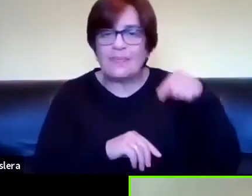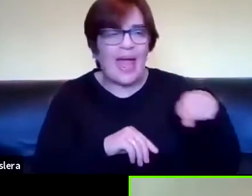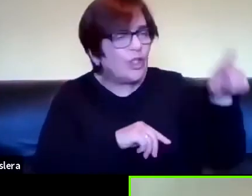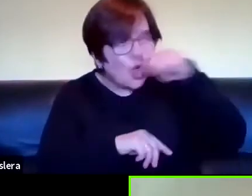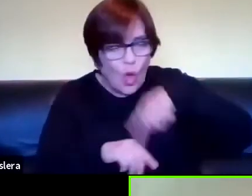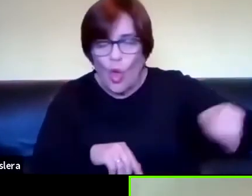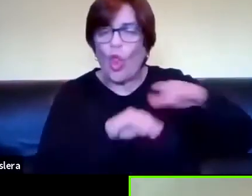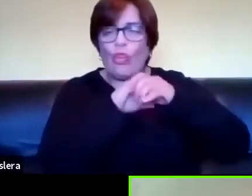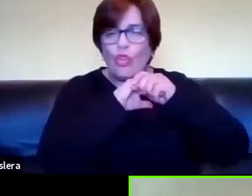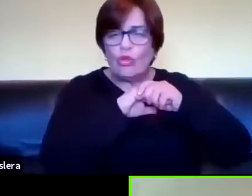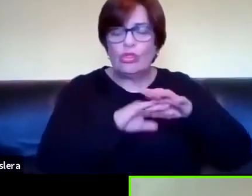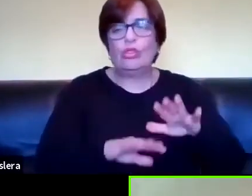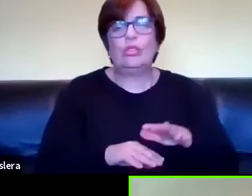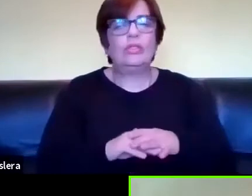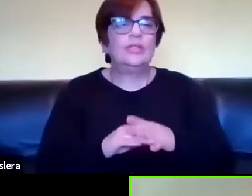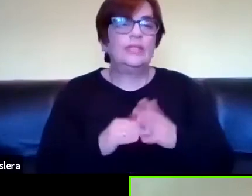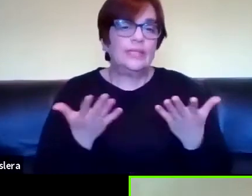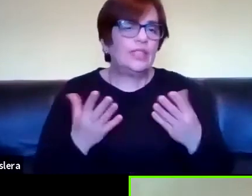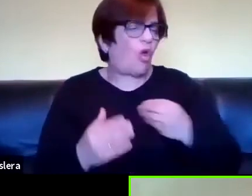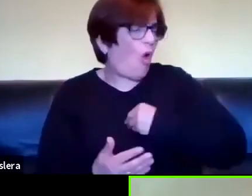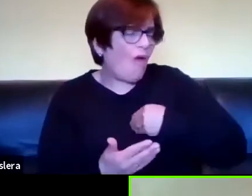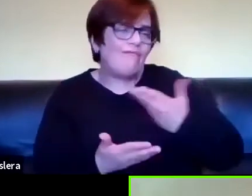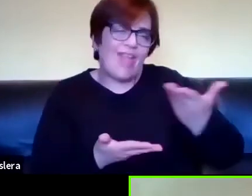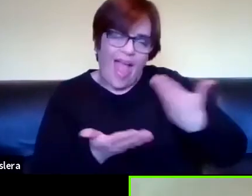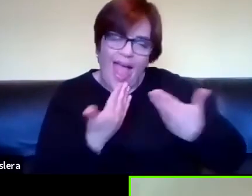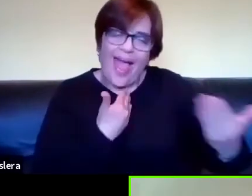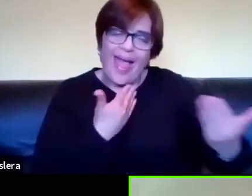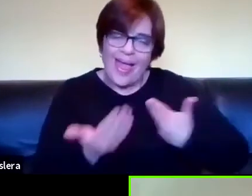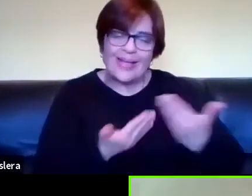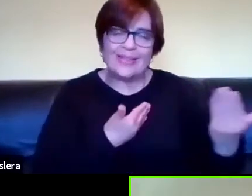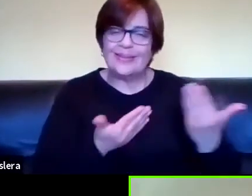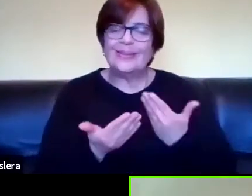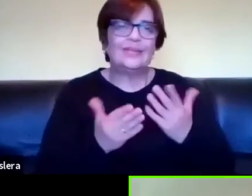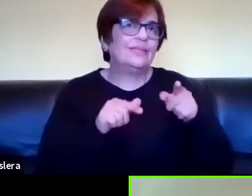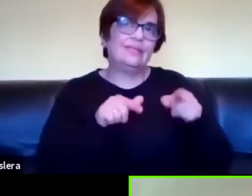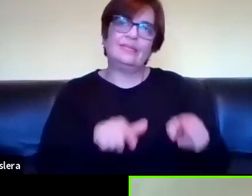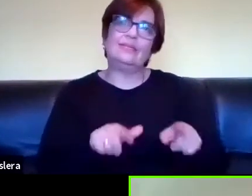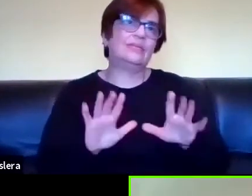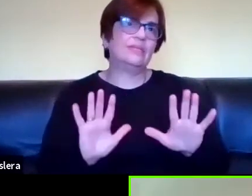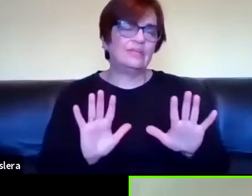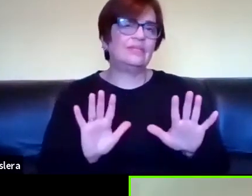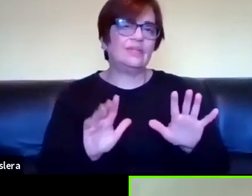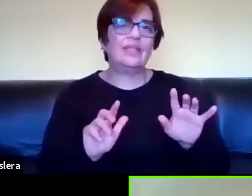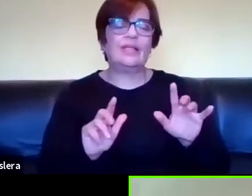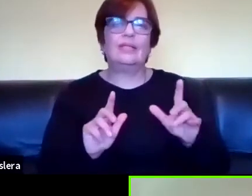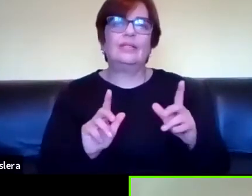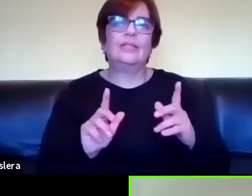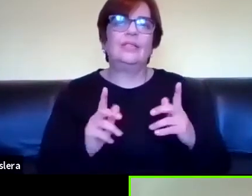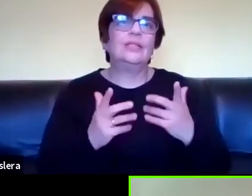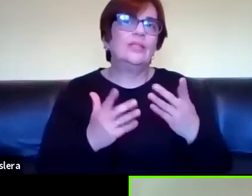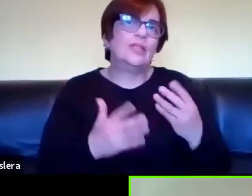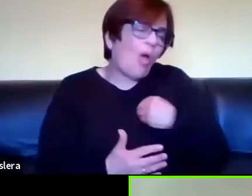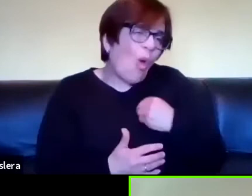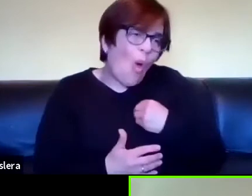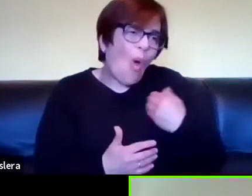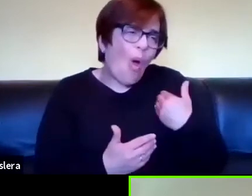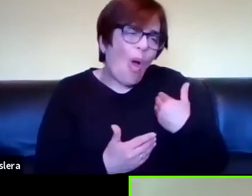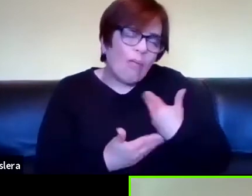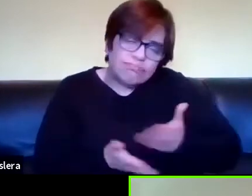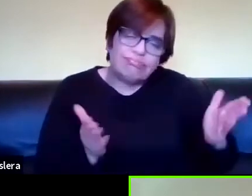todos y mucha confianza mutua entonces creo que eso es lo que hace a el confiante nosotros